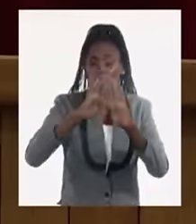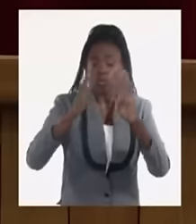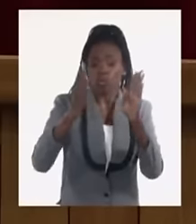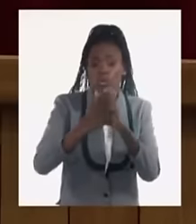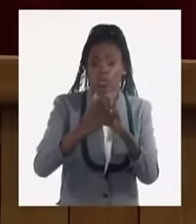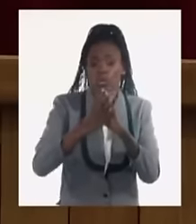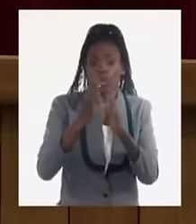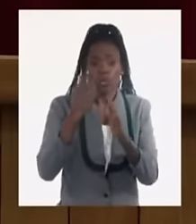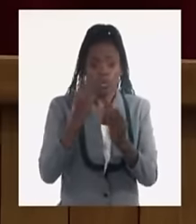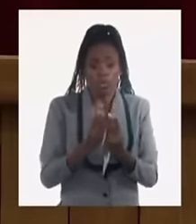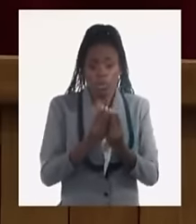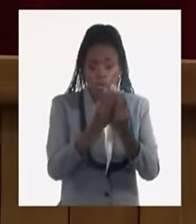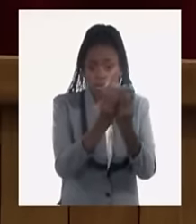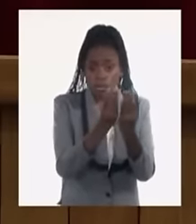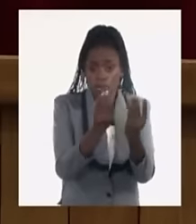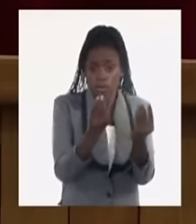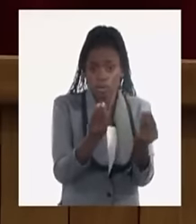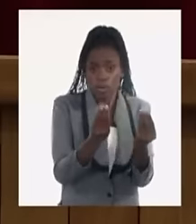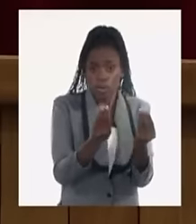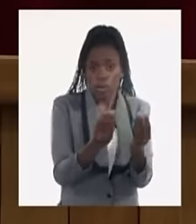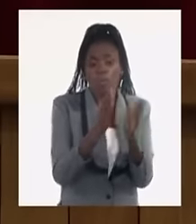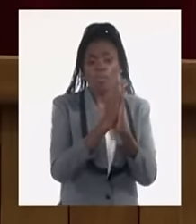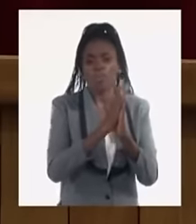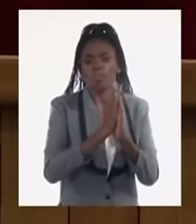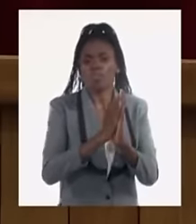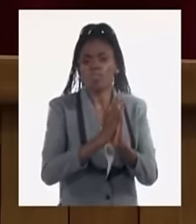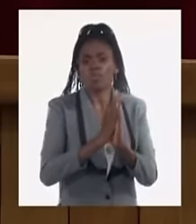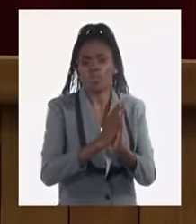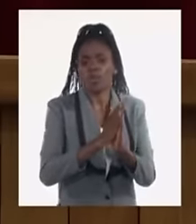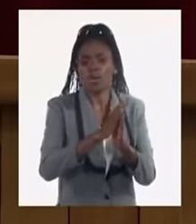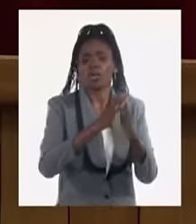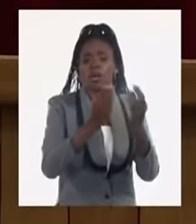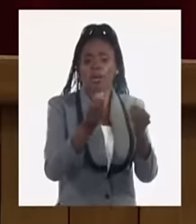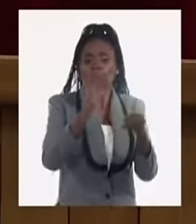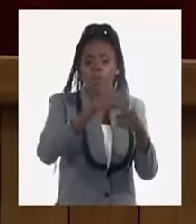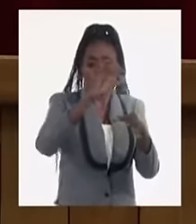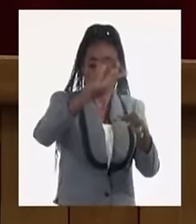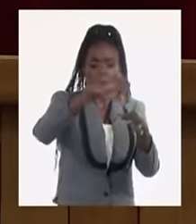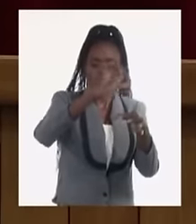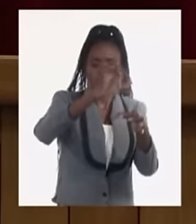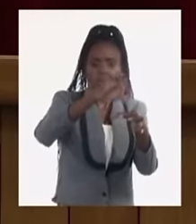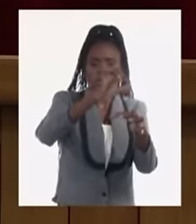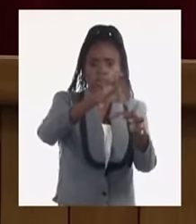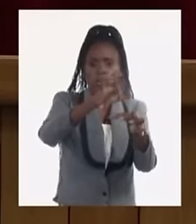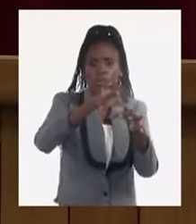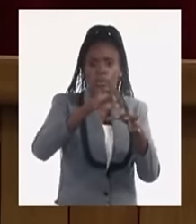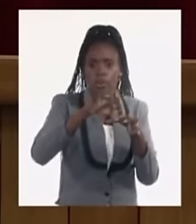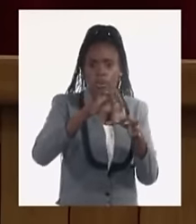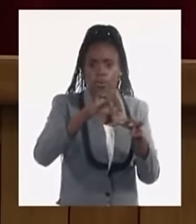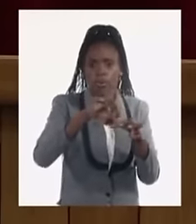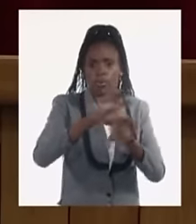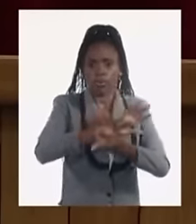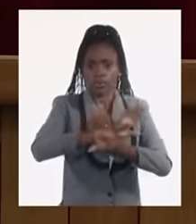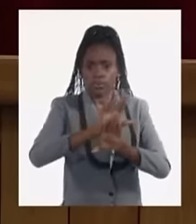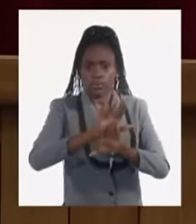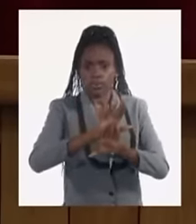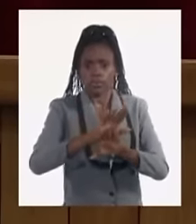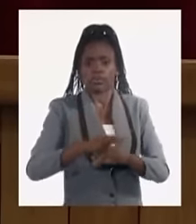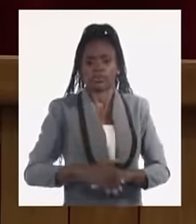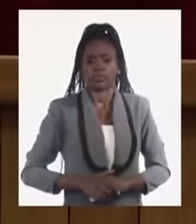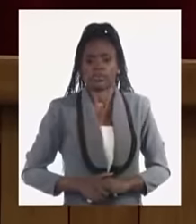en su fruto la tierra que por favor la cultive, la siembre en función de satisfacer las necesidades del pueblo.